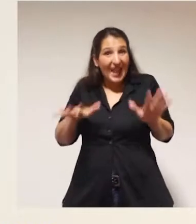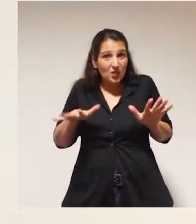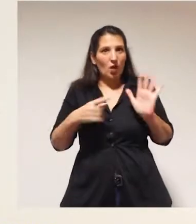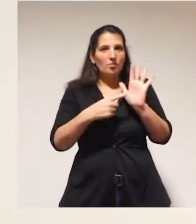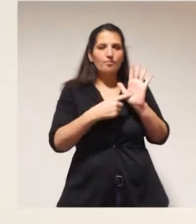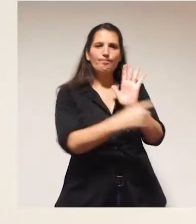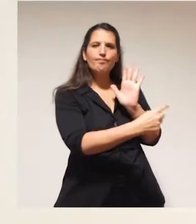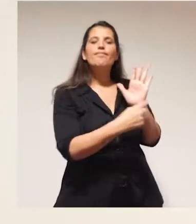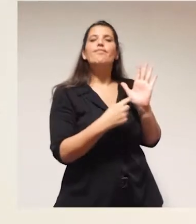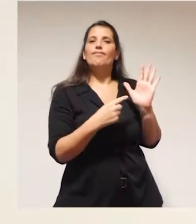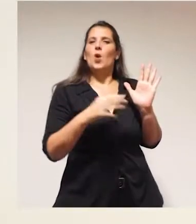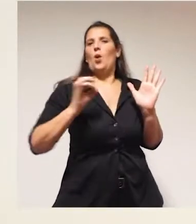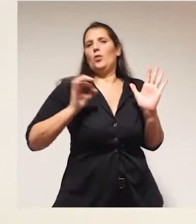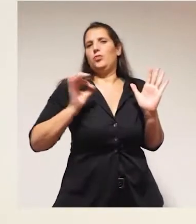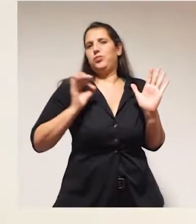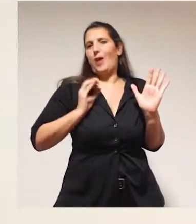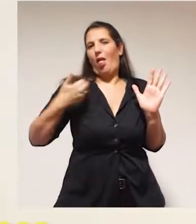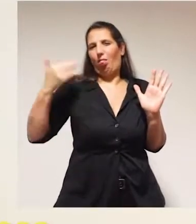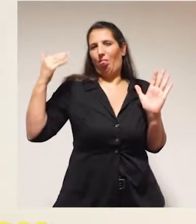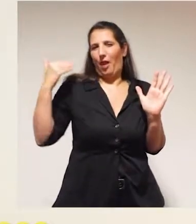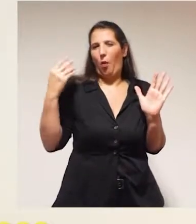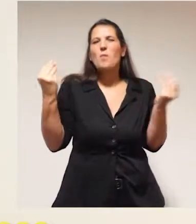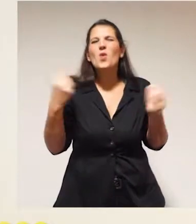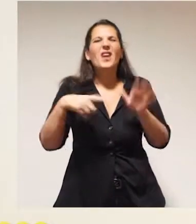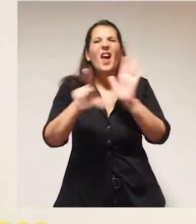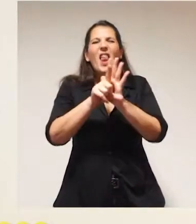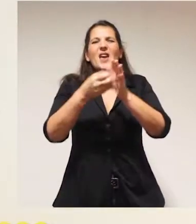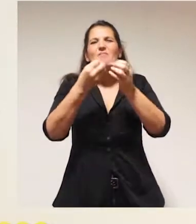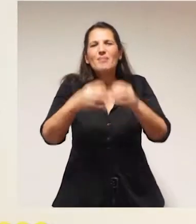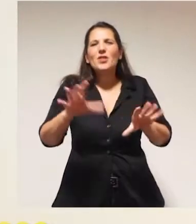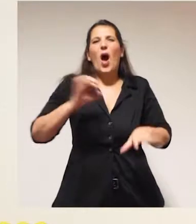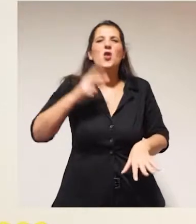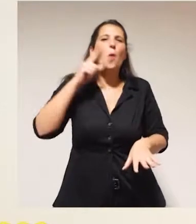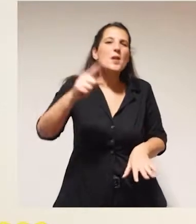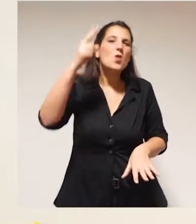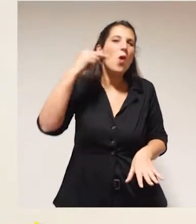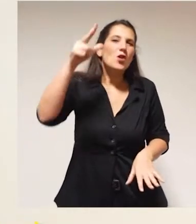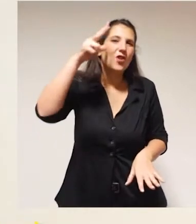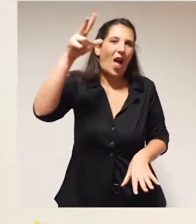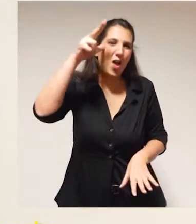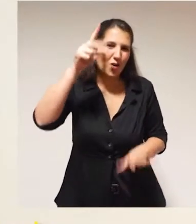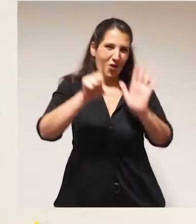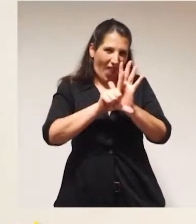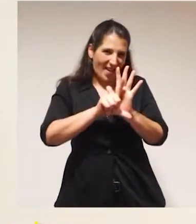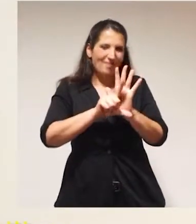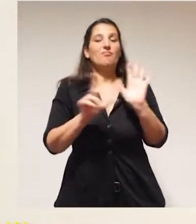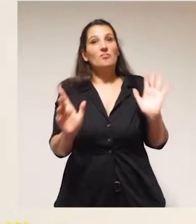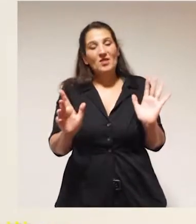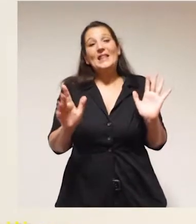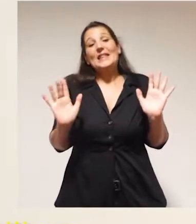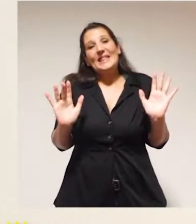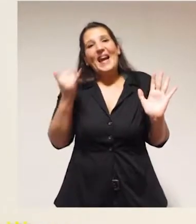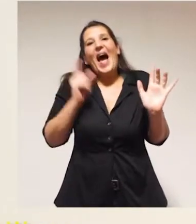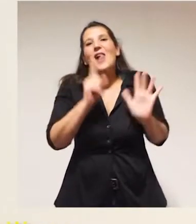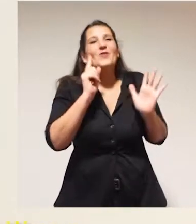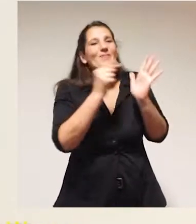debemos observar, es ciertamente vetusta. La ley tuvo origen en el año 1988, como ya lo habíamos mencionado, y